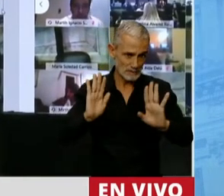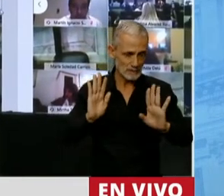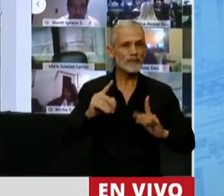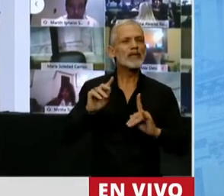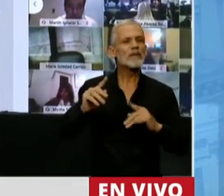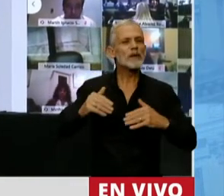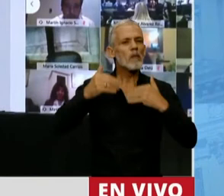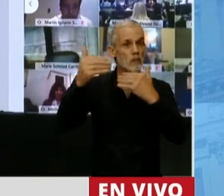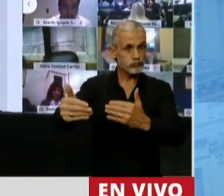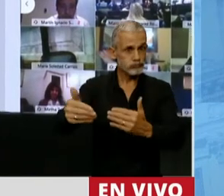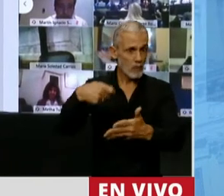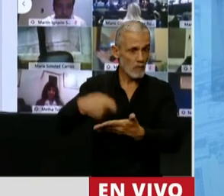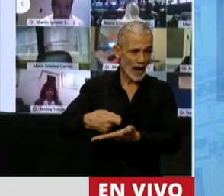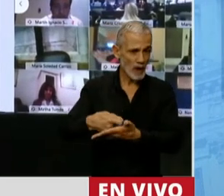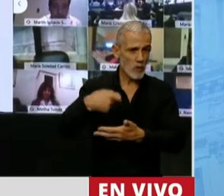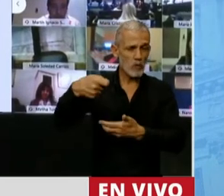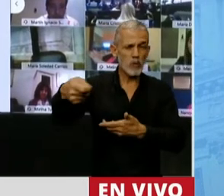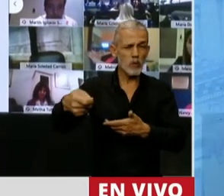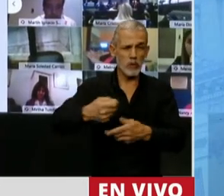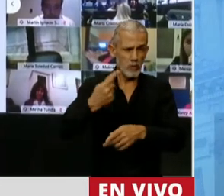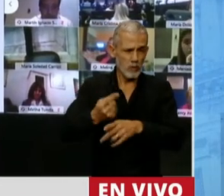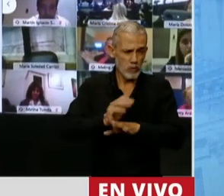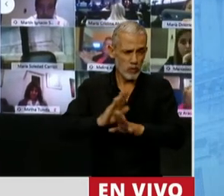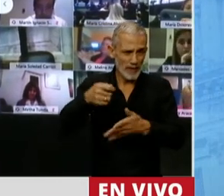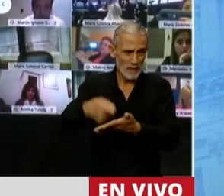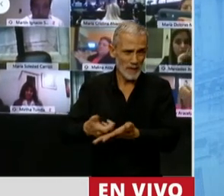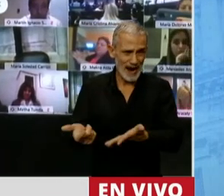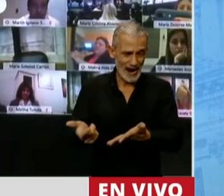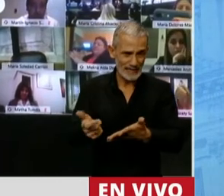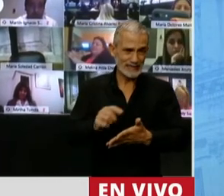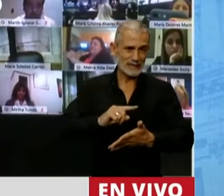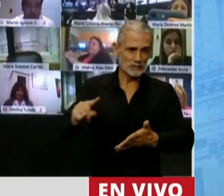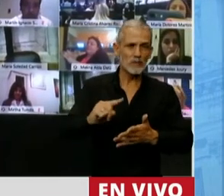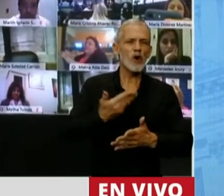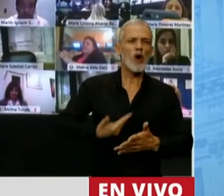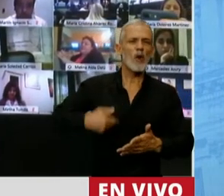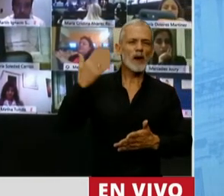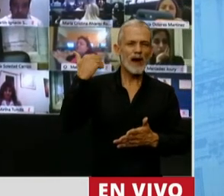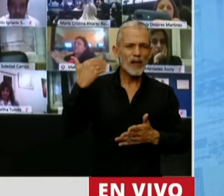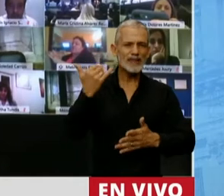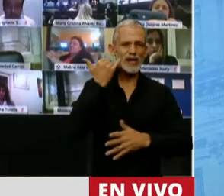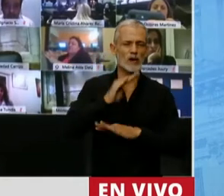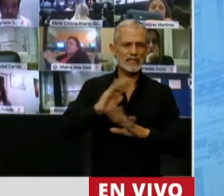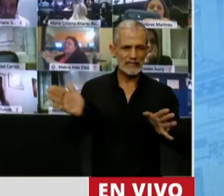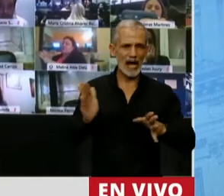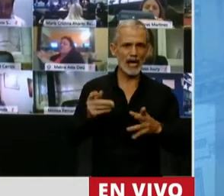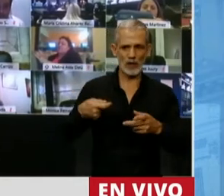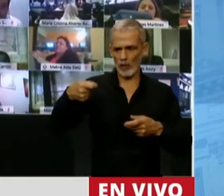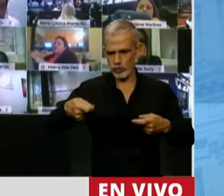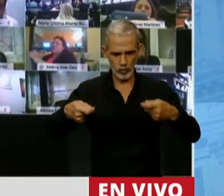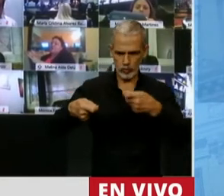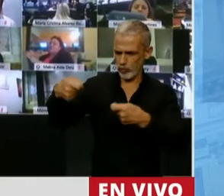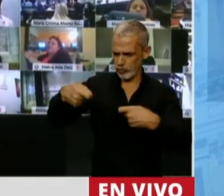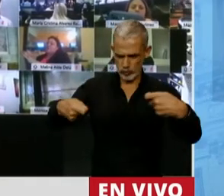posponiendo los pagos que además eran imposibles de pagar, porque el Gobierno anterior se encargó de que se superponían